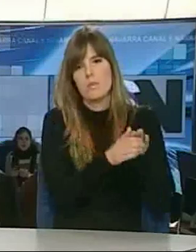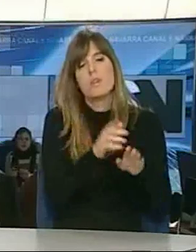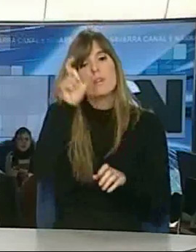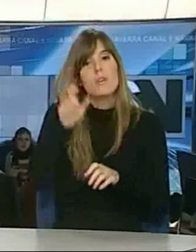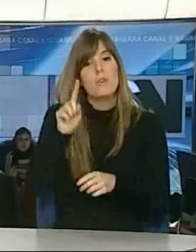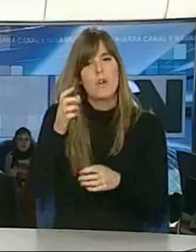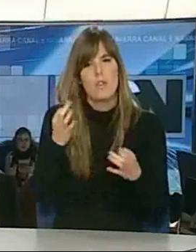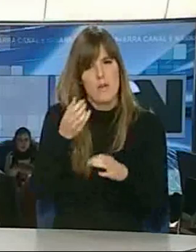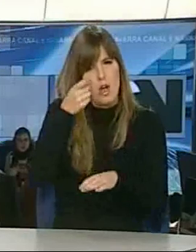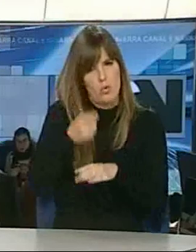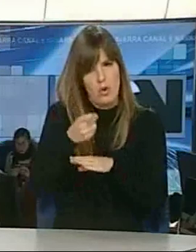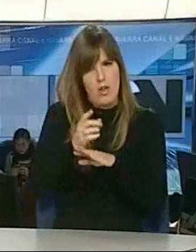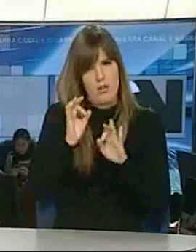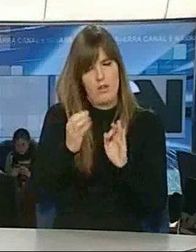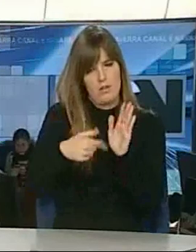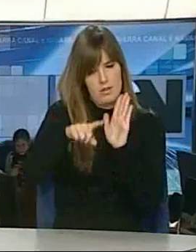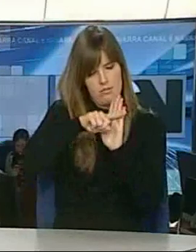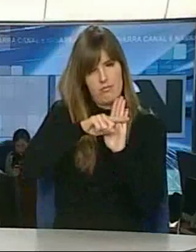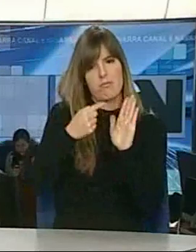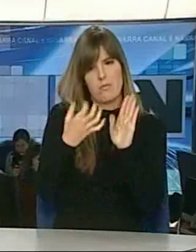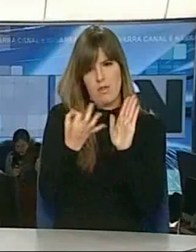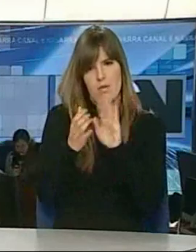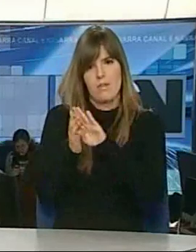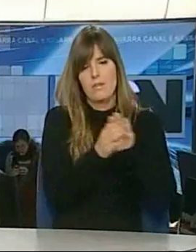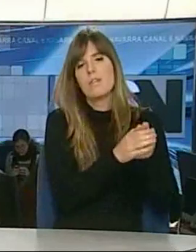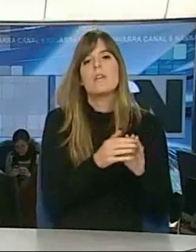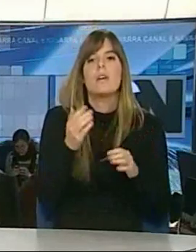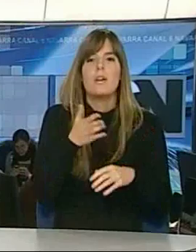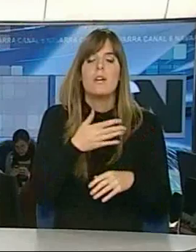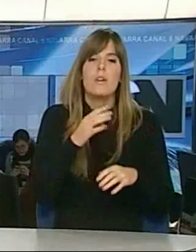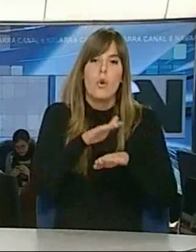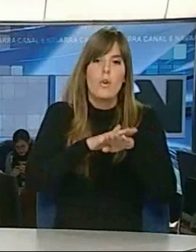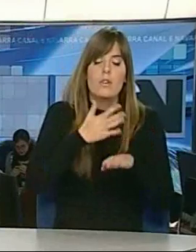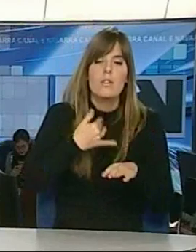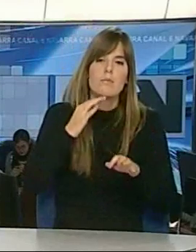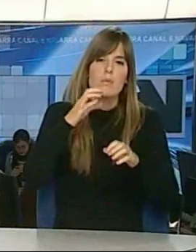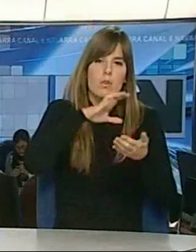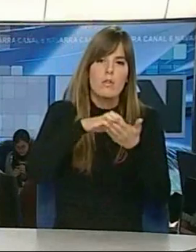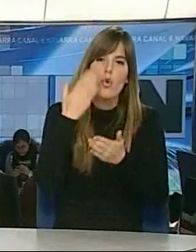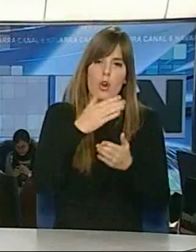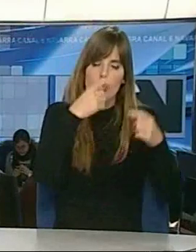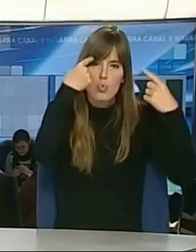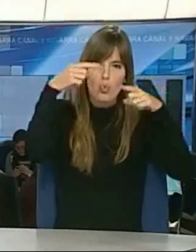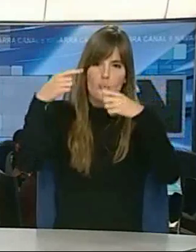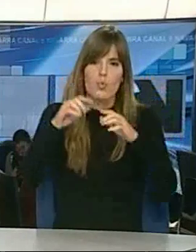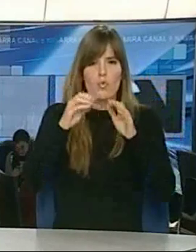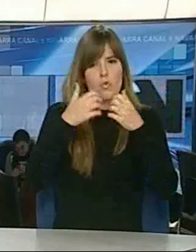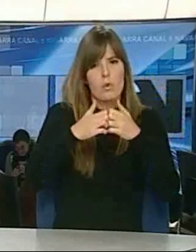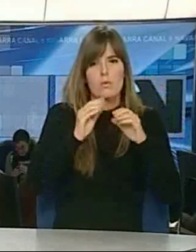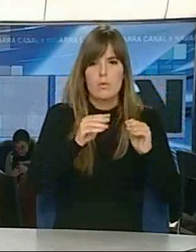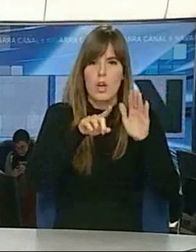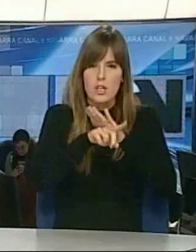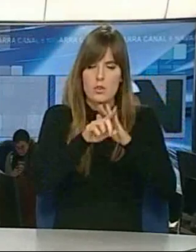El Ejecutivo apuesta por impulsar la autonomía organizativa, curricular y de gestión económica y la rendición de cuentas de los centros, podemos